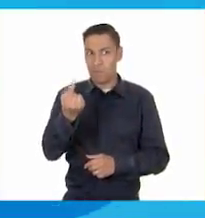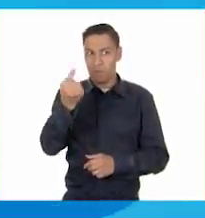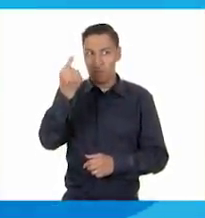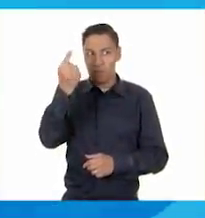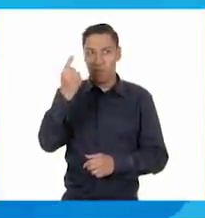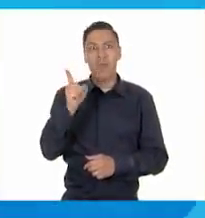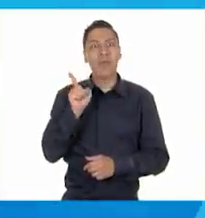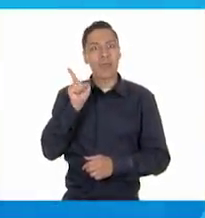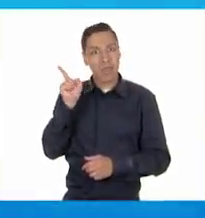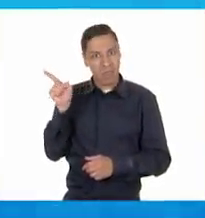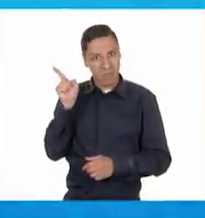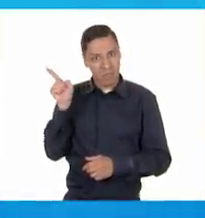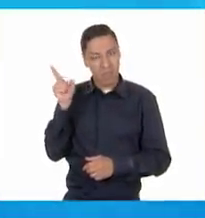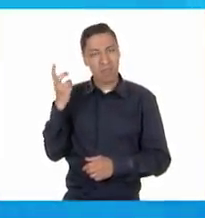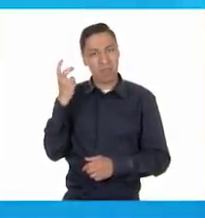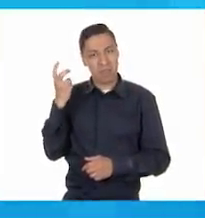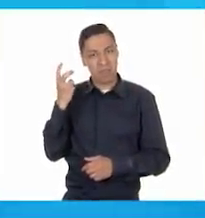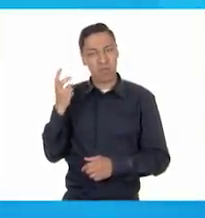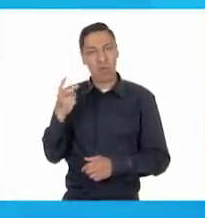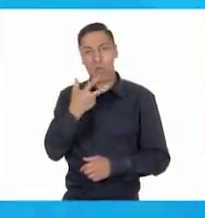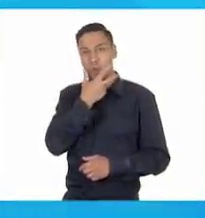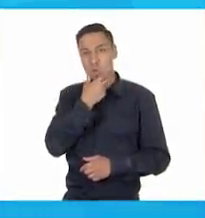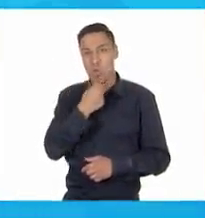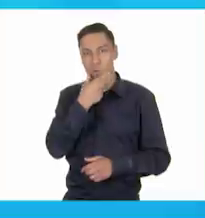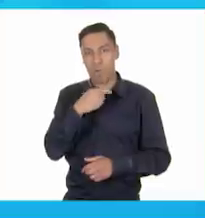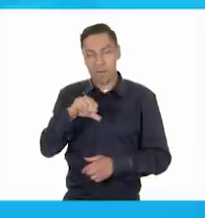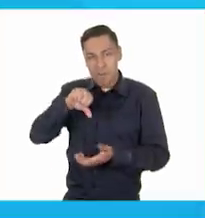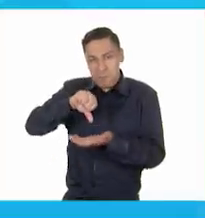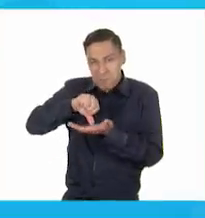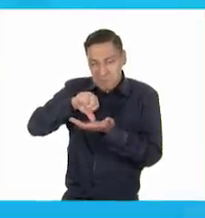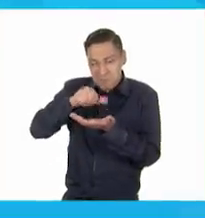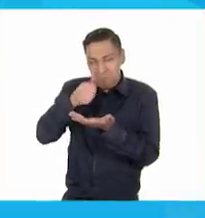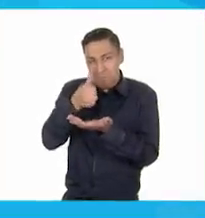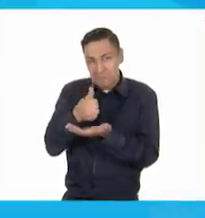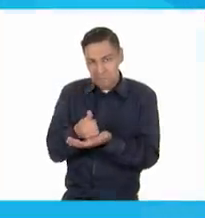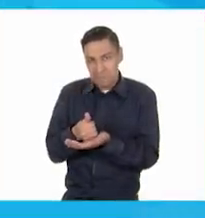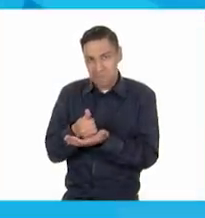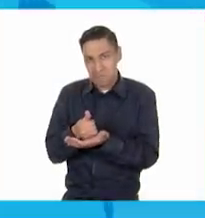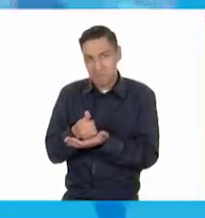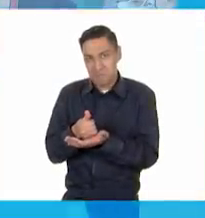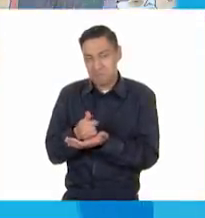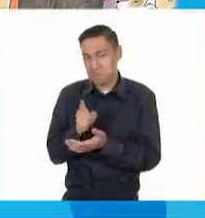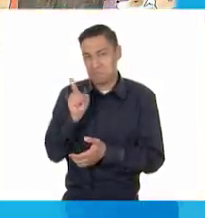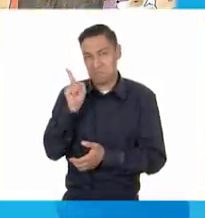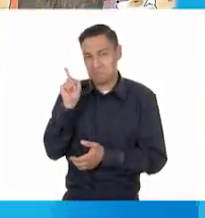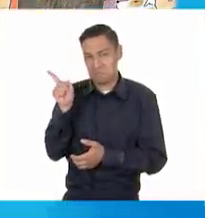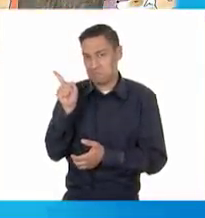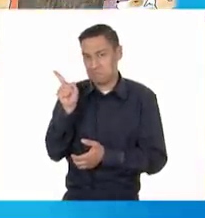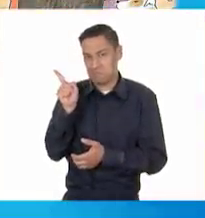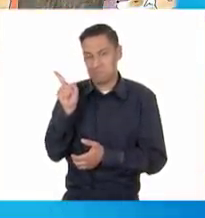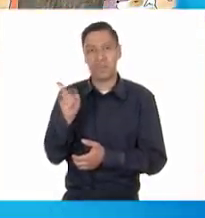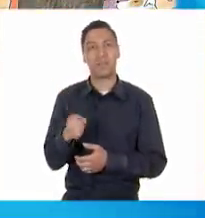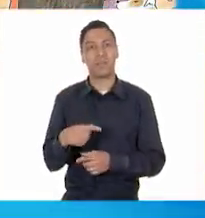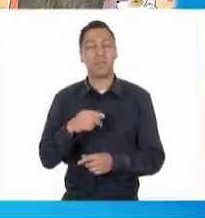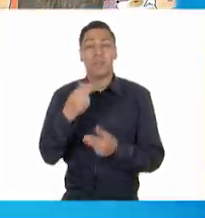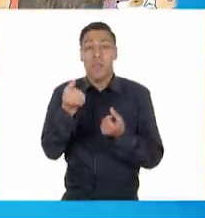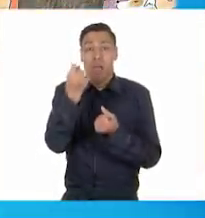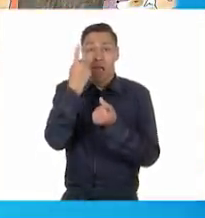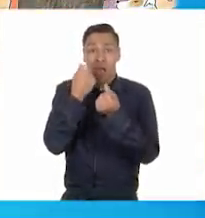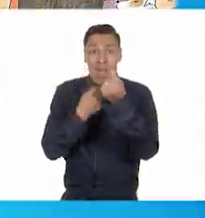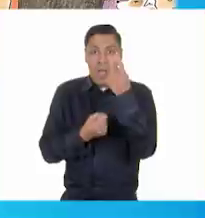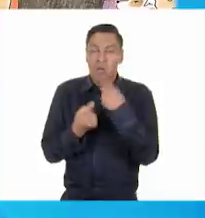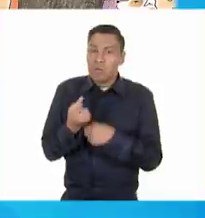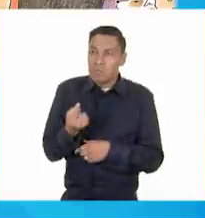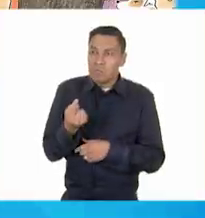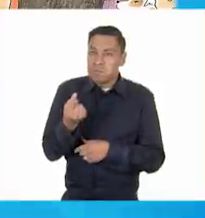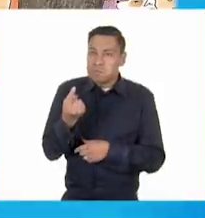pasó a nuestro amigo. Se quedó pequeño, aunque ya sea mayor. Muchos de nosotros dejamos de crecer al